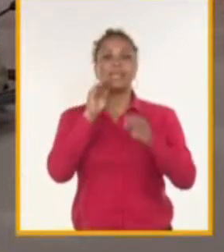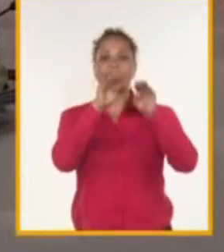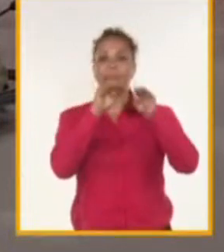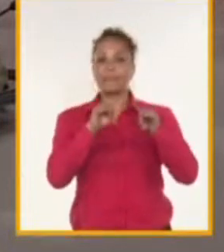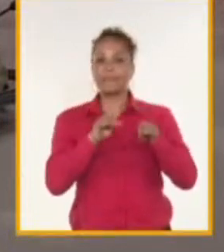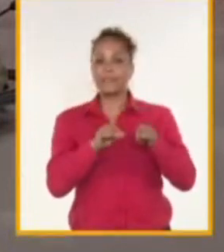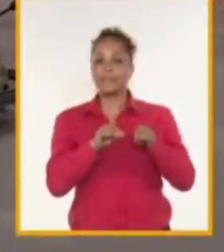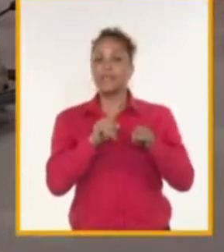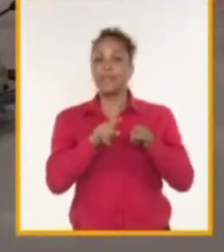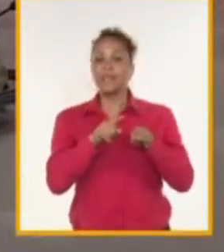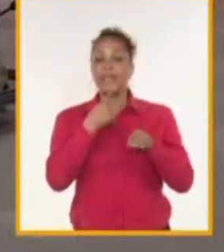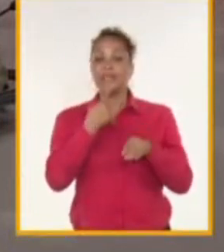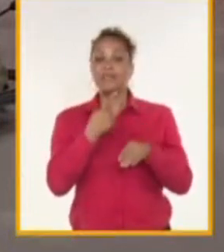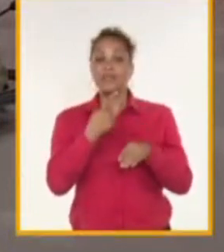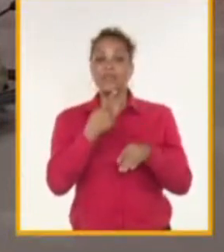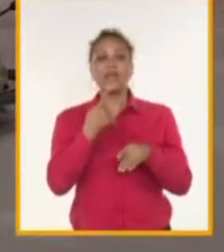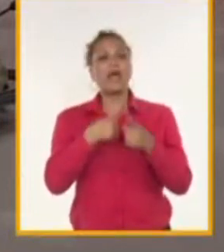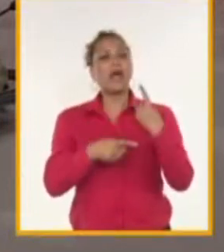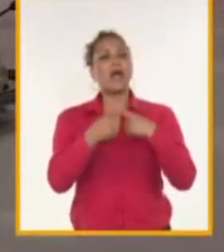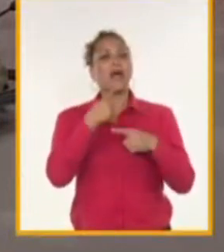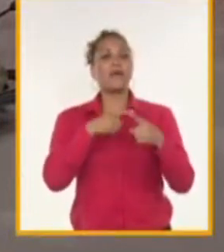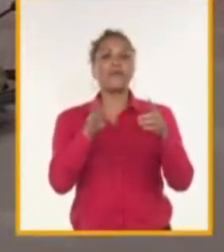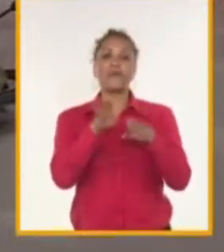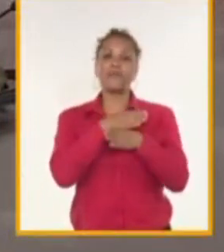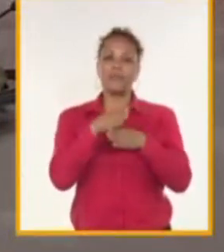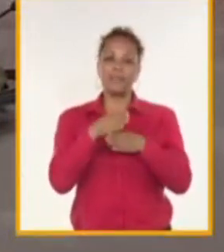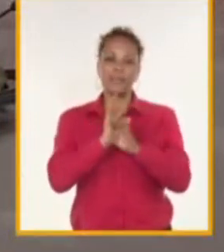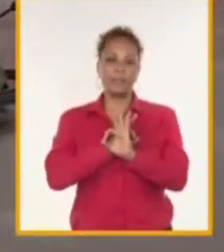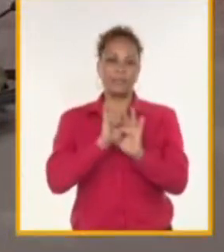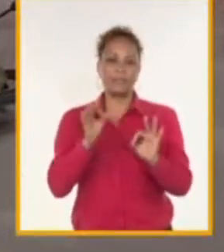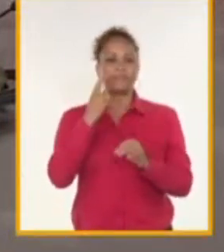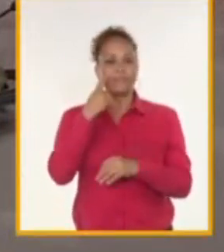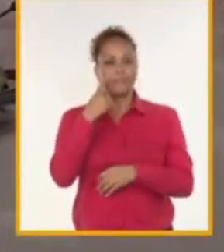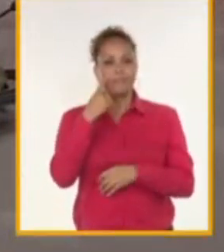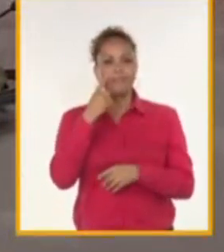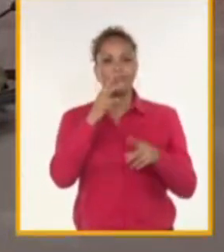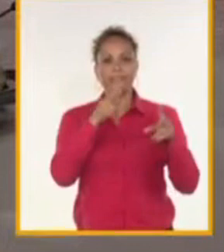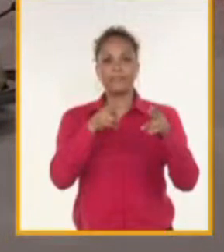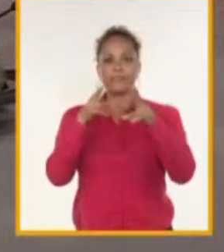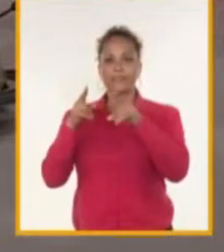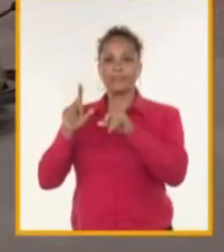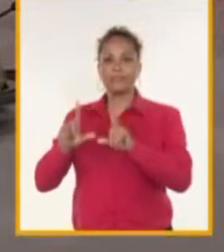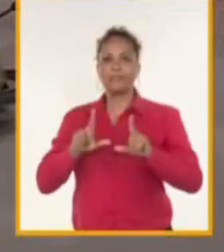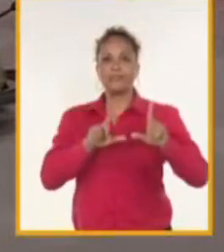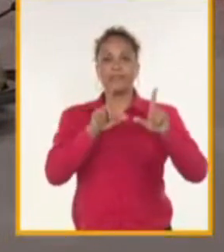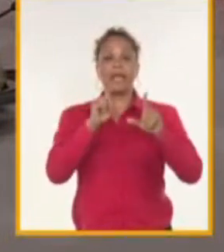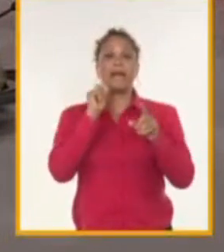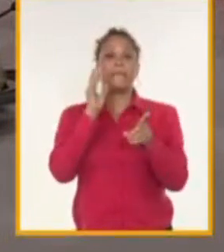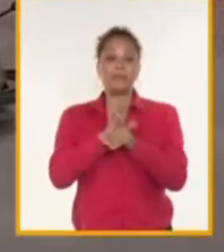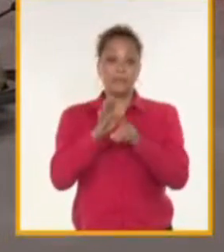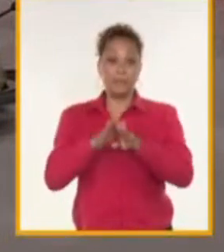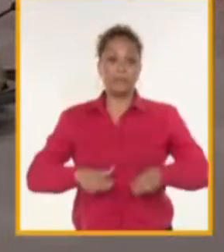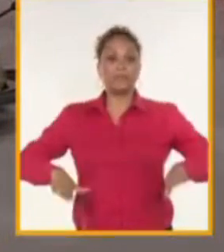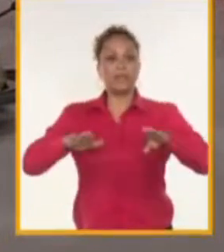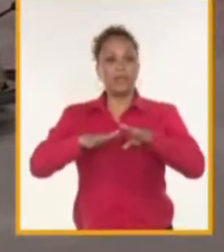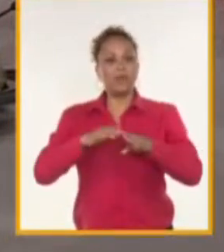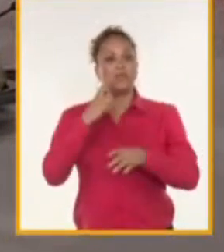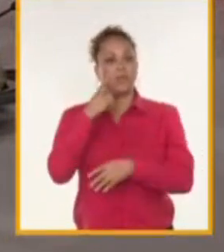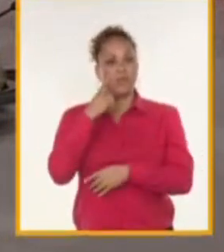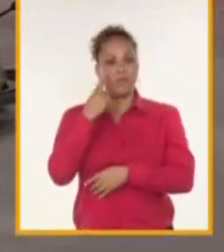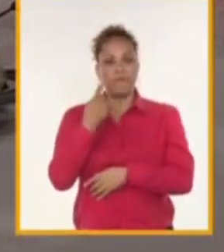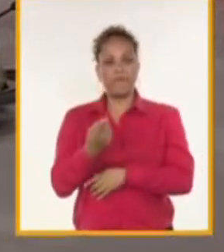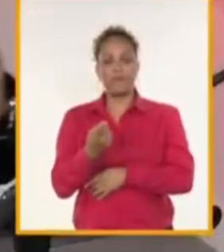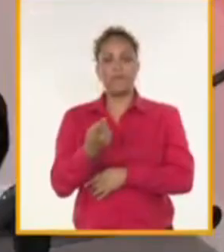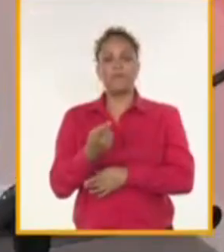Ese es un elemento yo creo que distingue un poco la zona. Veamos esas imágenes también de Marisela al inicio de esta mesa.